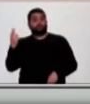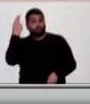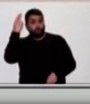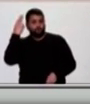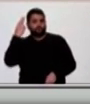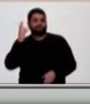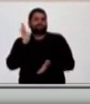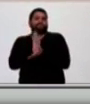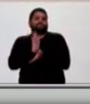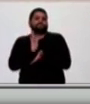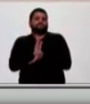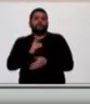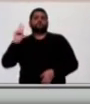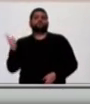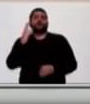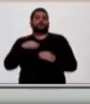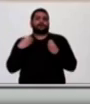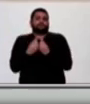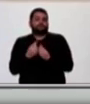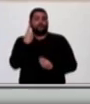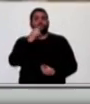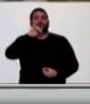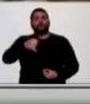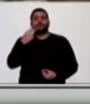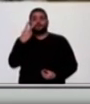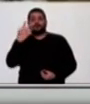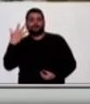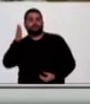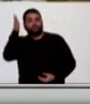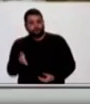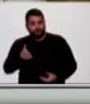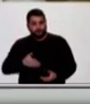representando así una tasa de letalidad de 1,25%.